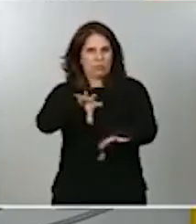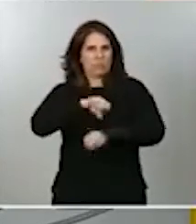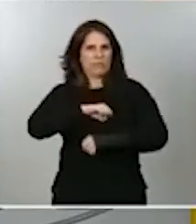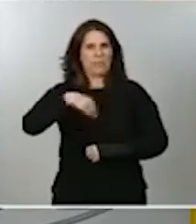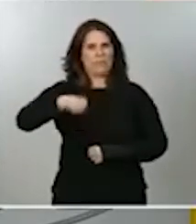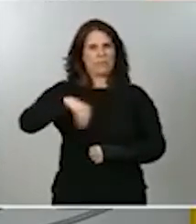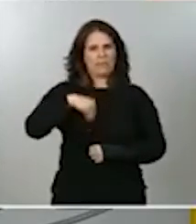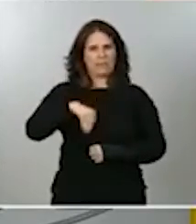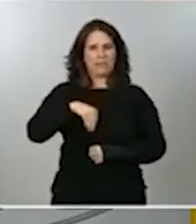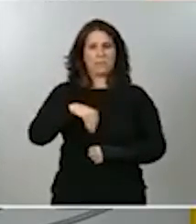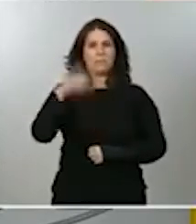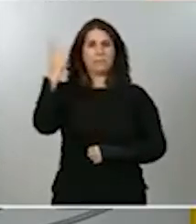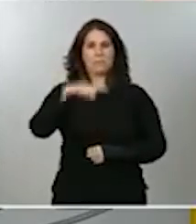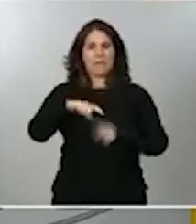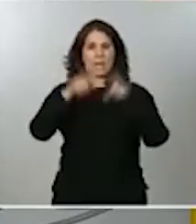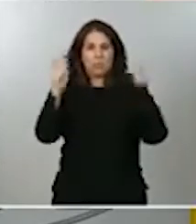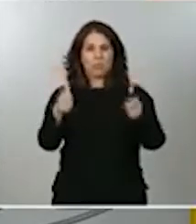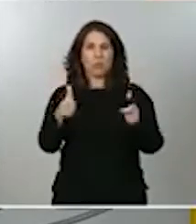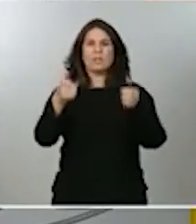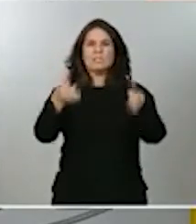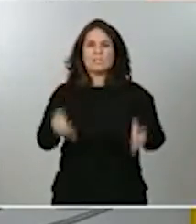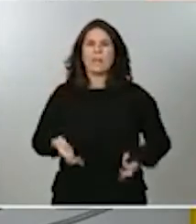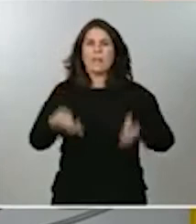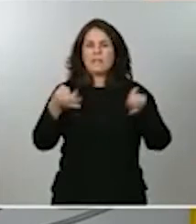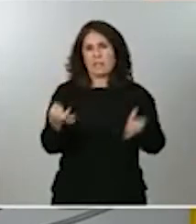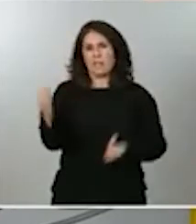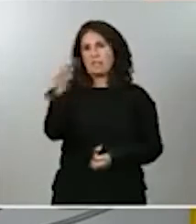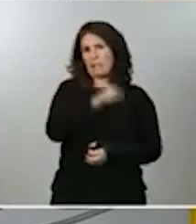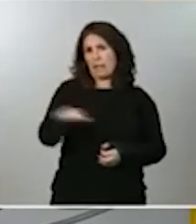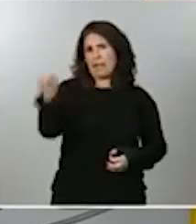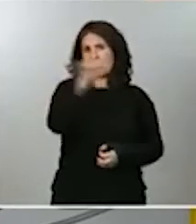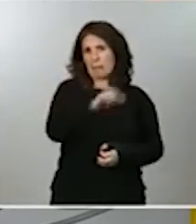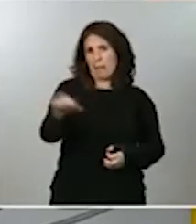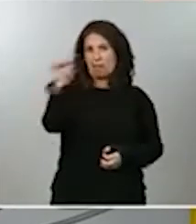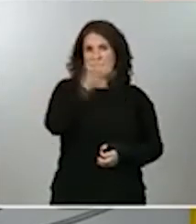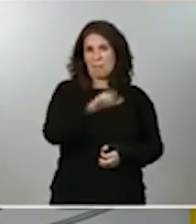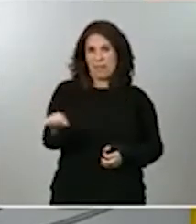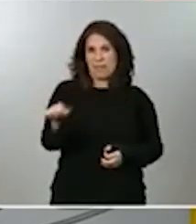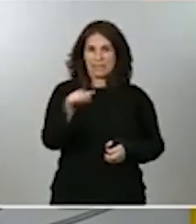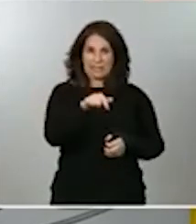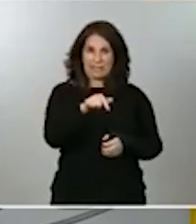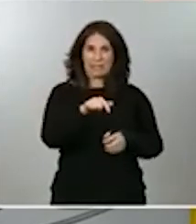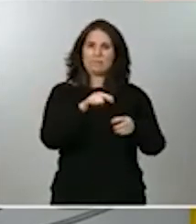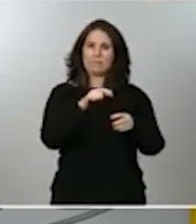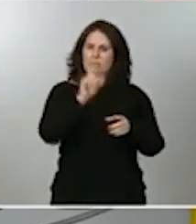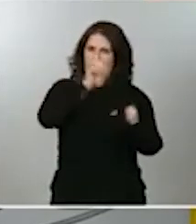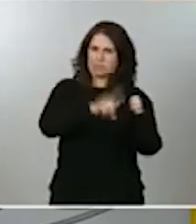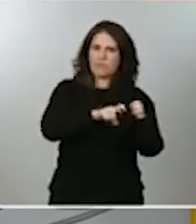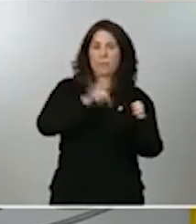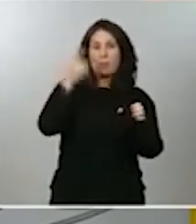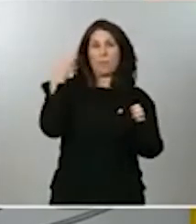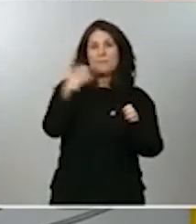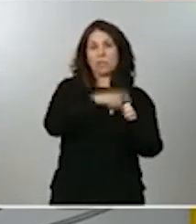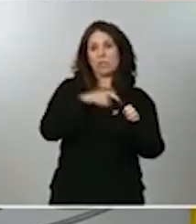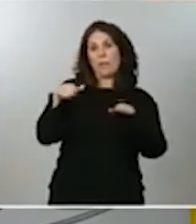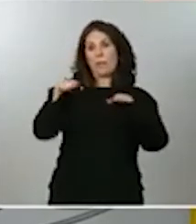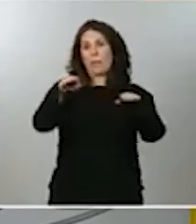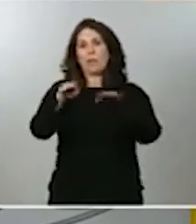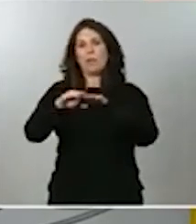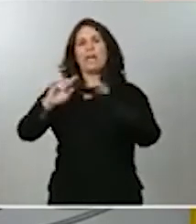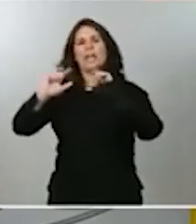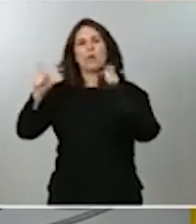suele asistir todas las semanas, pero también, en paralelo, se celebrará un encuentro del Grupo COVID-19